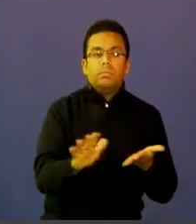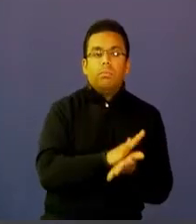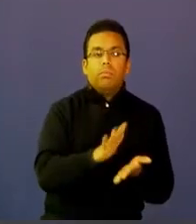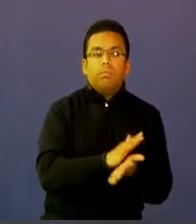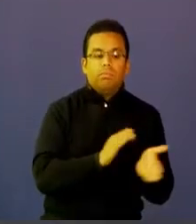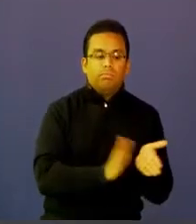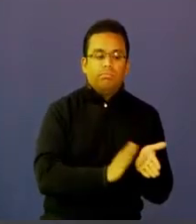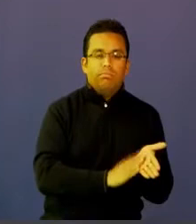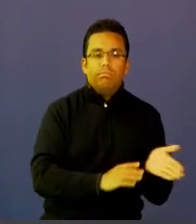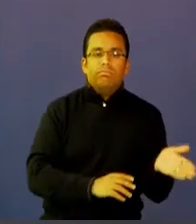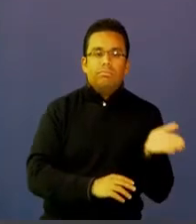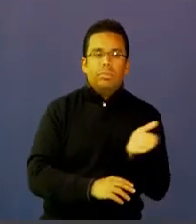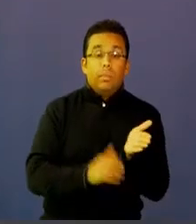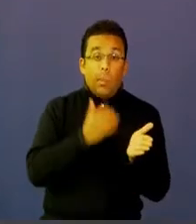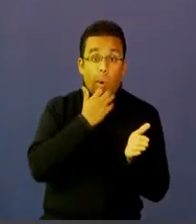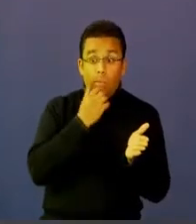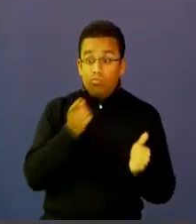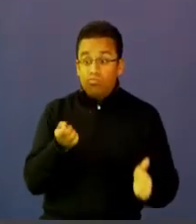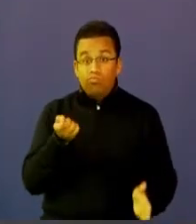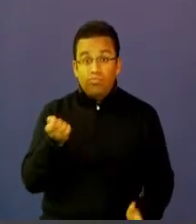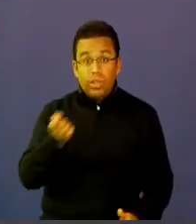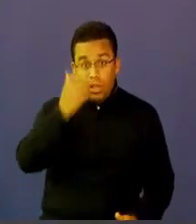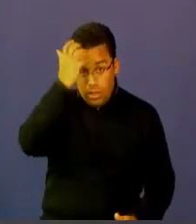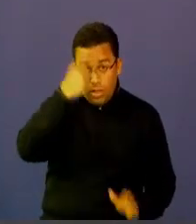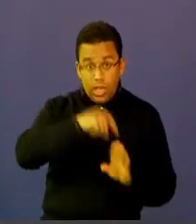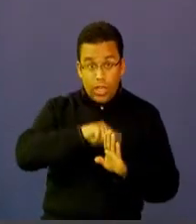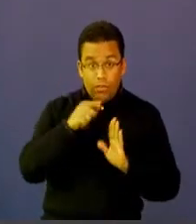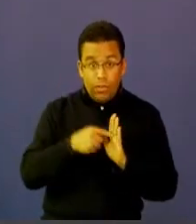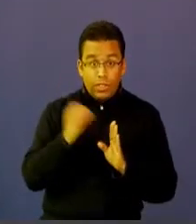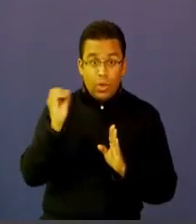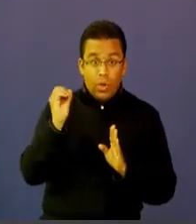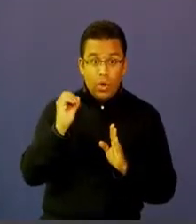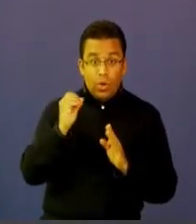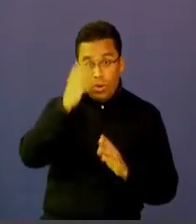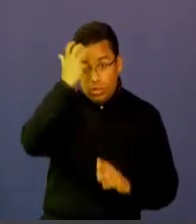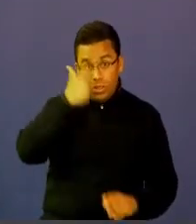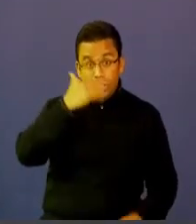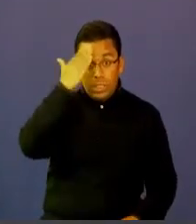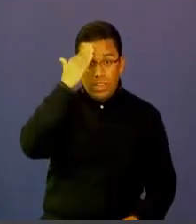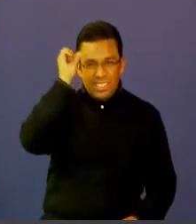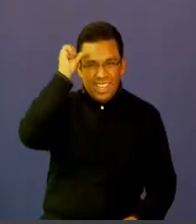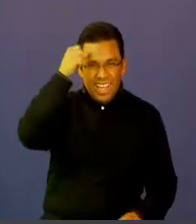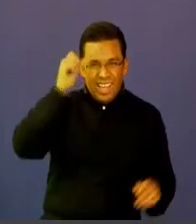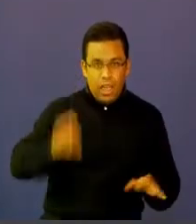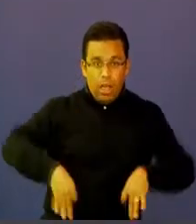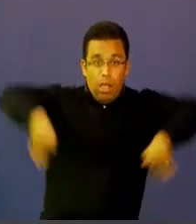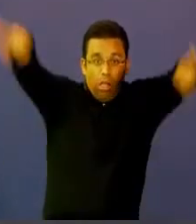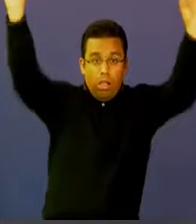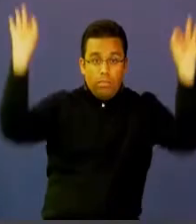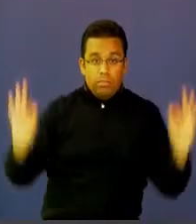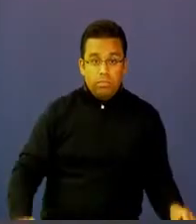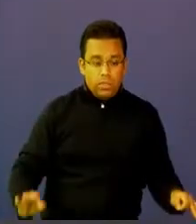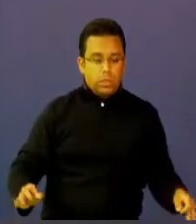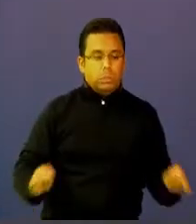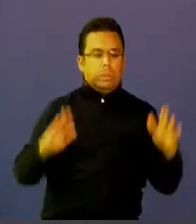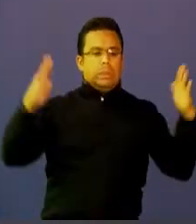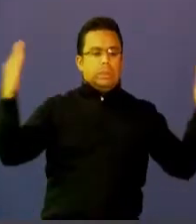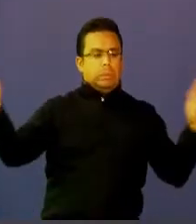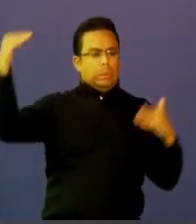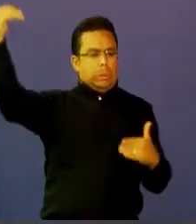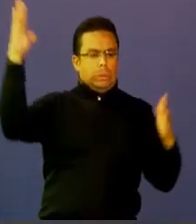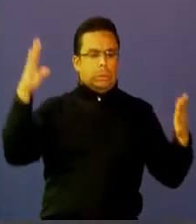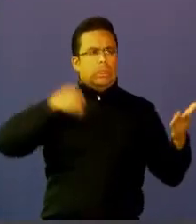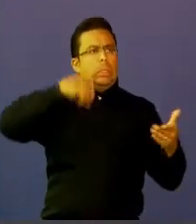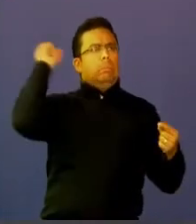Los que hicimos la prueba ICFES, hoy prueba SABER, nos acordamos de ese mantel que teníamos que abrir y que eran todas las preguntas para nuestra